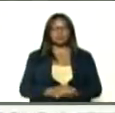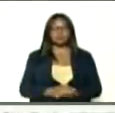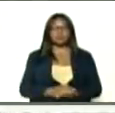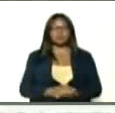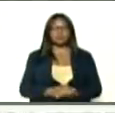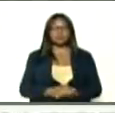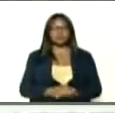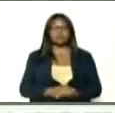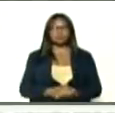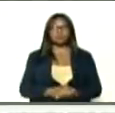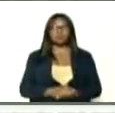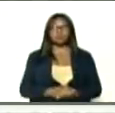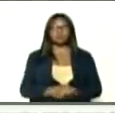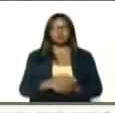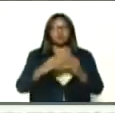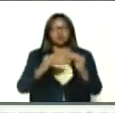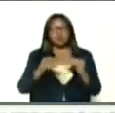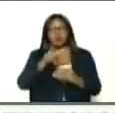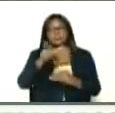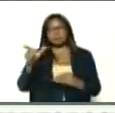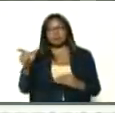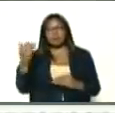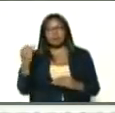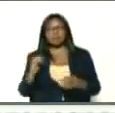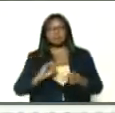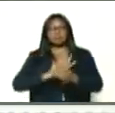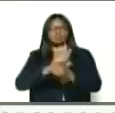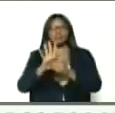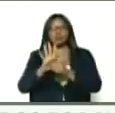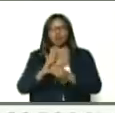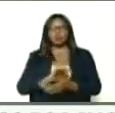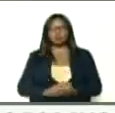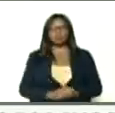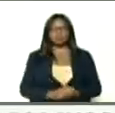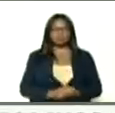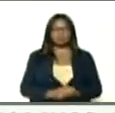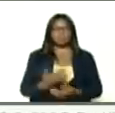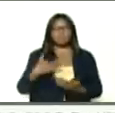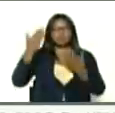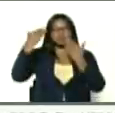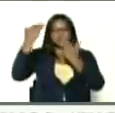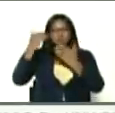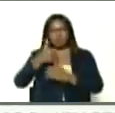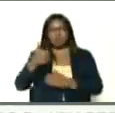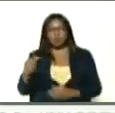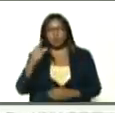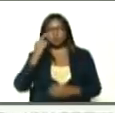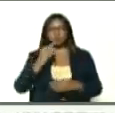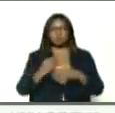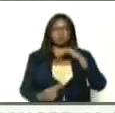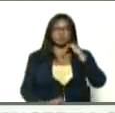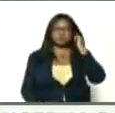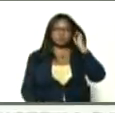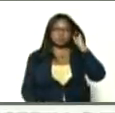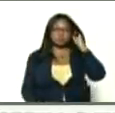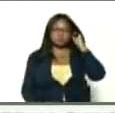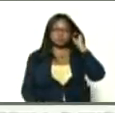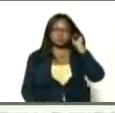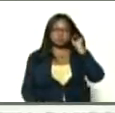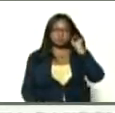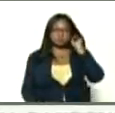con todos los pacientes del coronavirus, correcto, mi saludo por allá al estado Sucre, bueno,